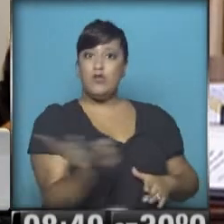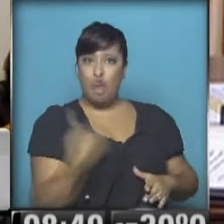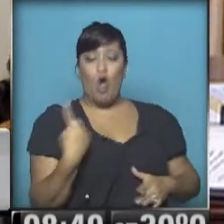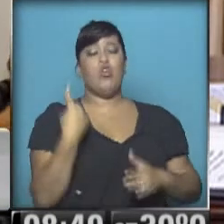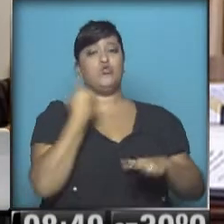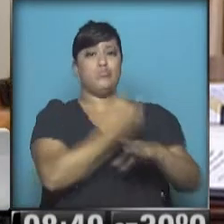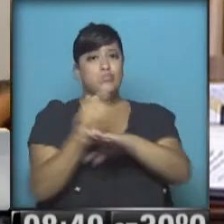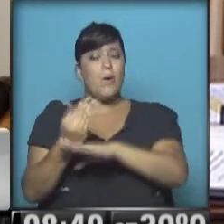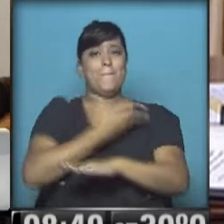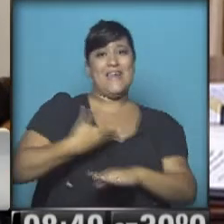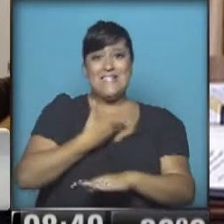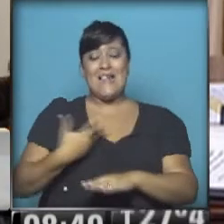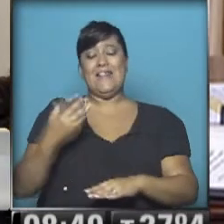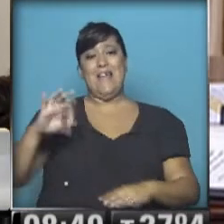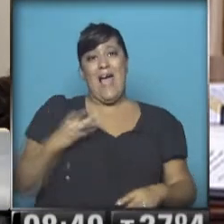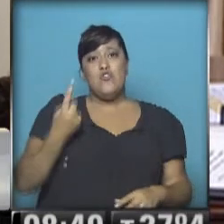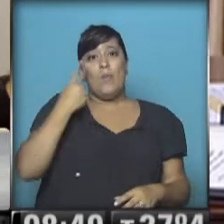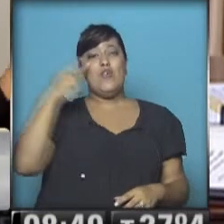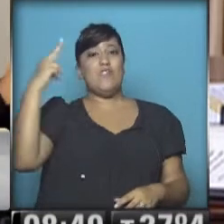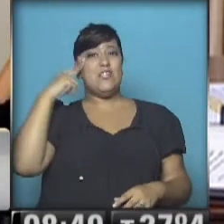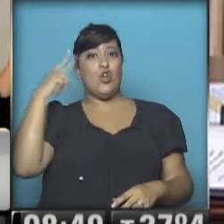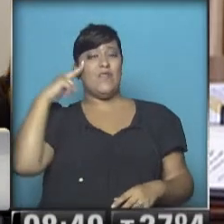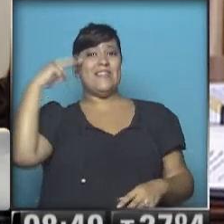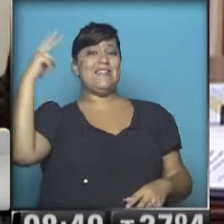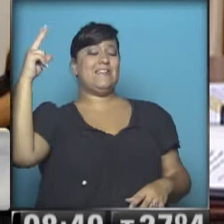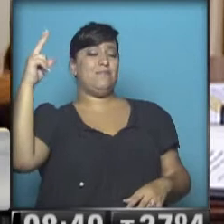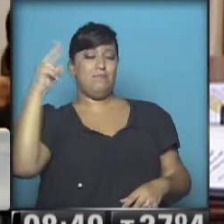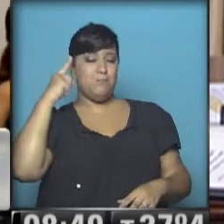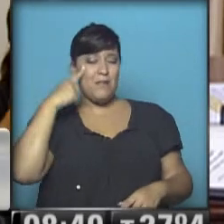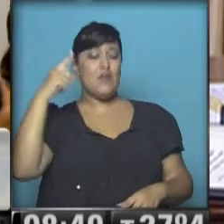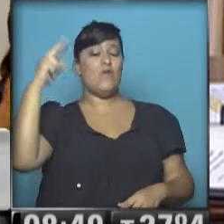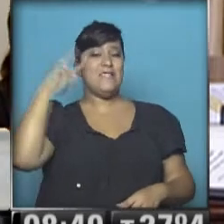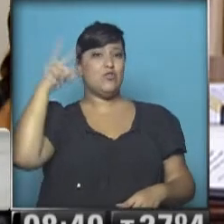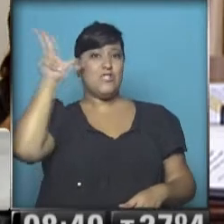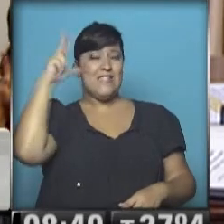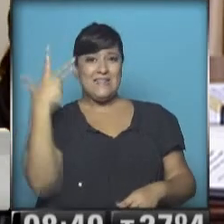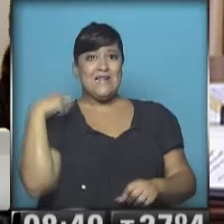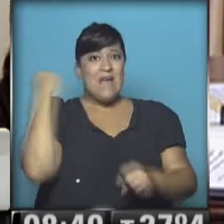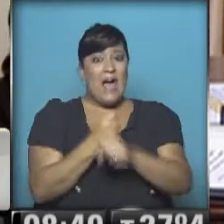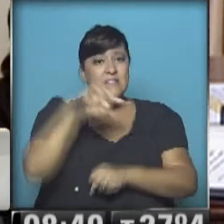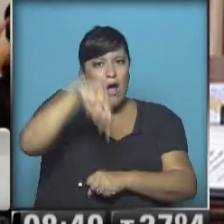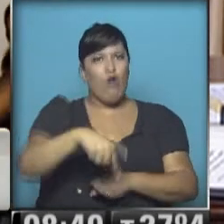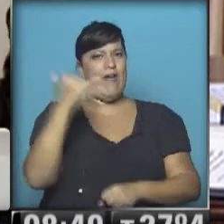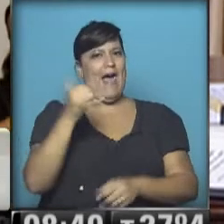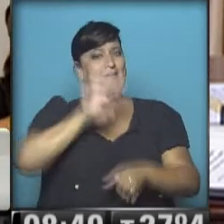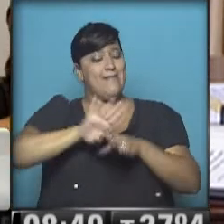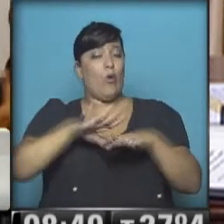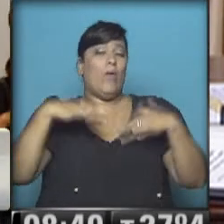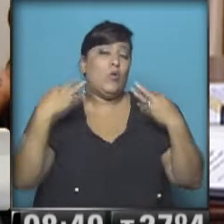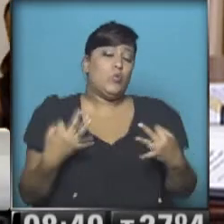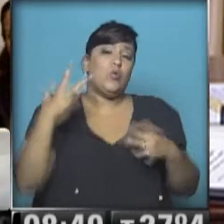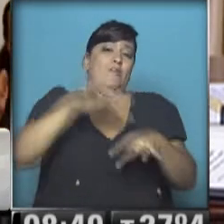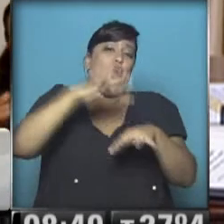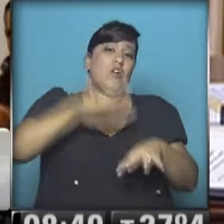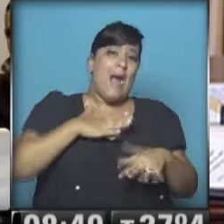sido gobierno desde el año 1983. Tal vez me toca a mí reformar, como tantas otras